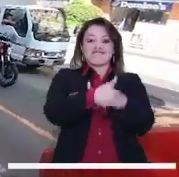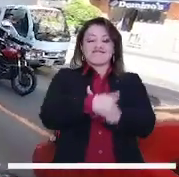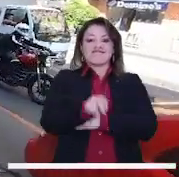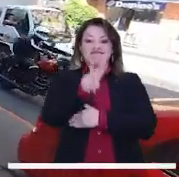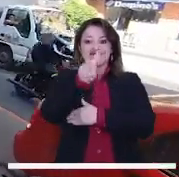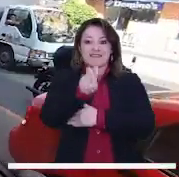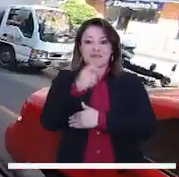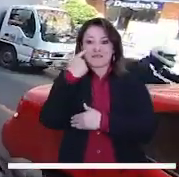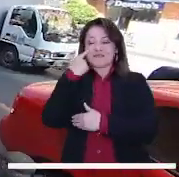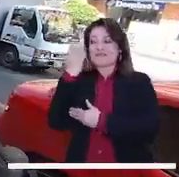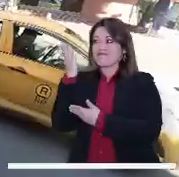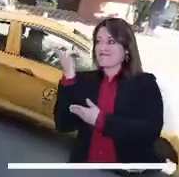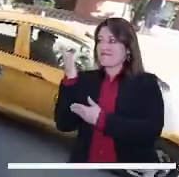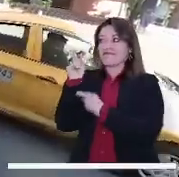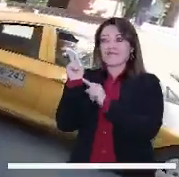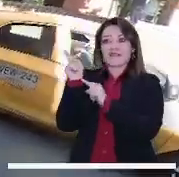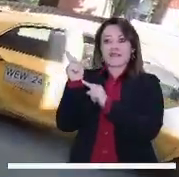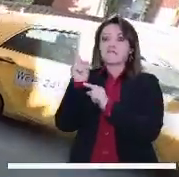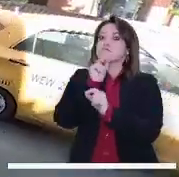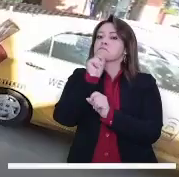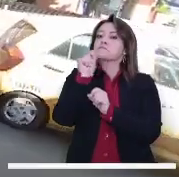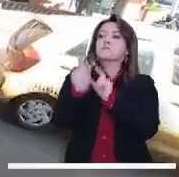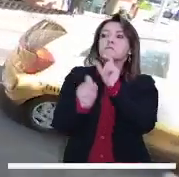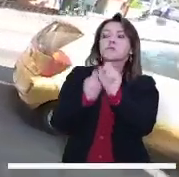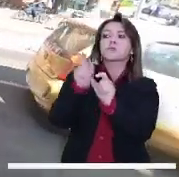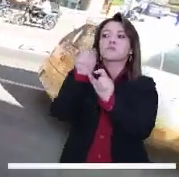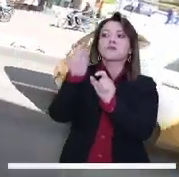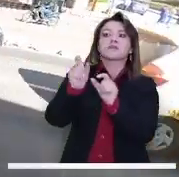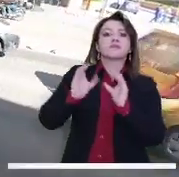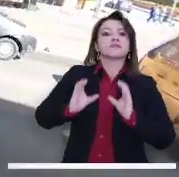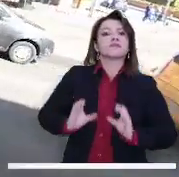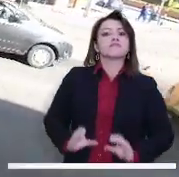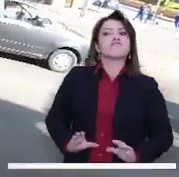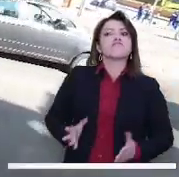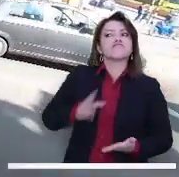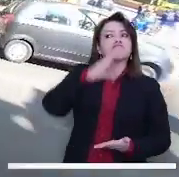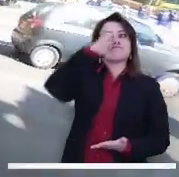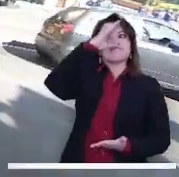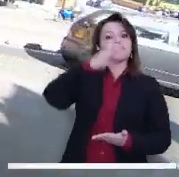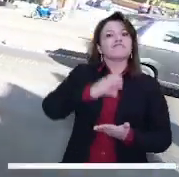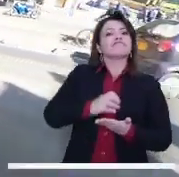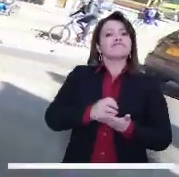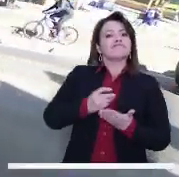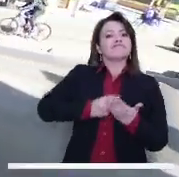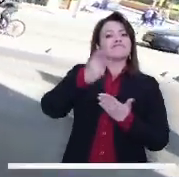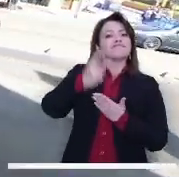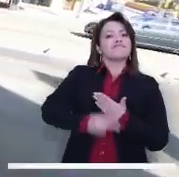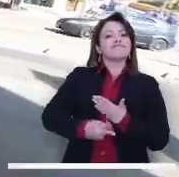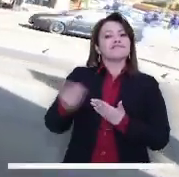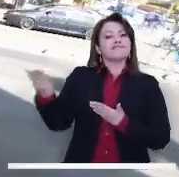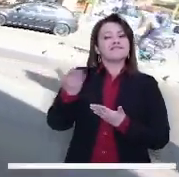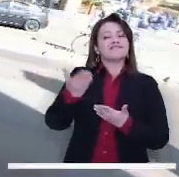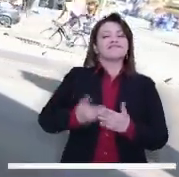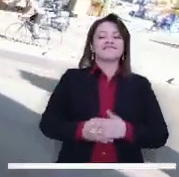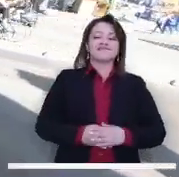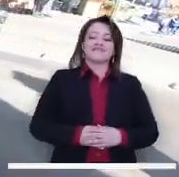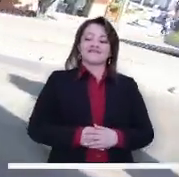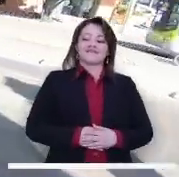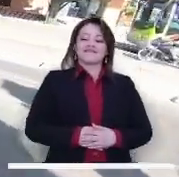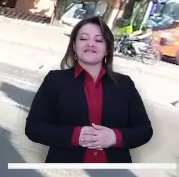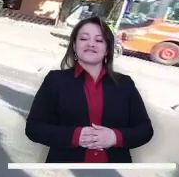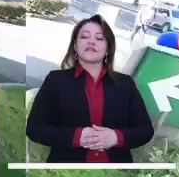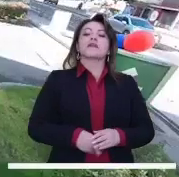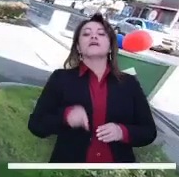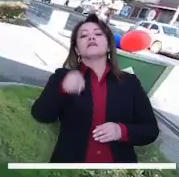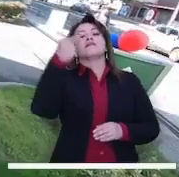avenida Carrera Séptima, entonces queremos saber qué opinan los habitantes de este sector sobre este proyecto. Veamos qué nos dicen.